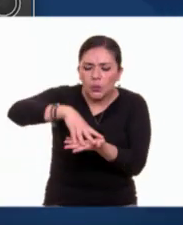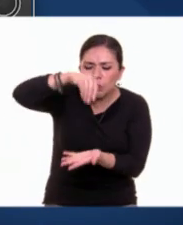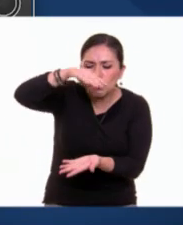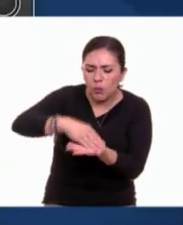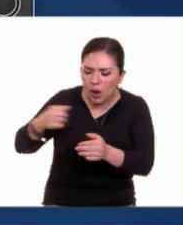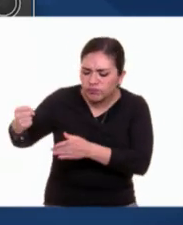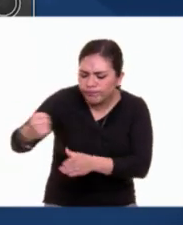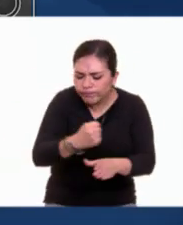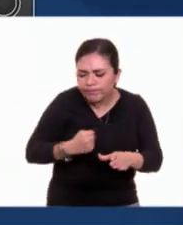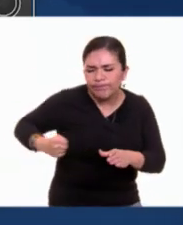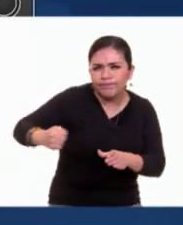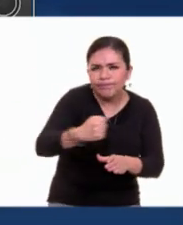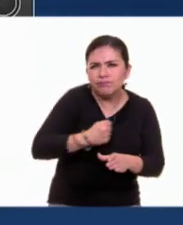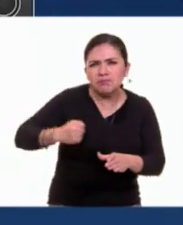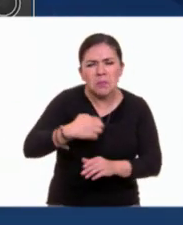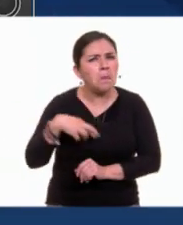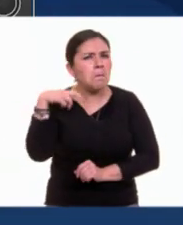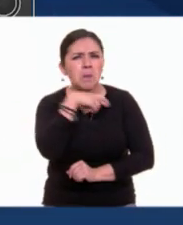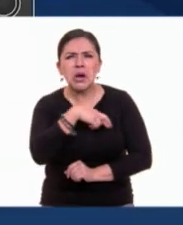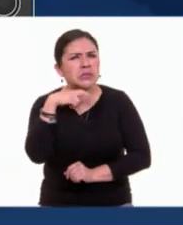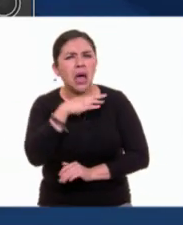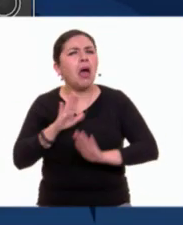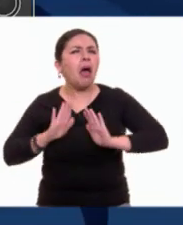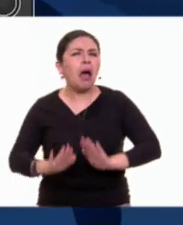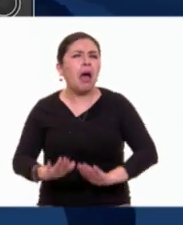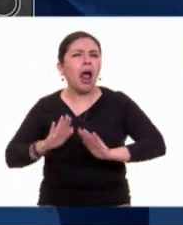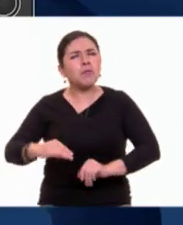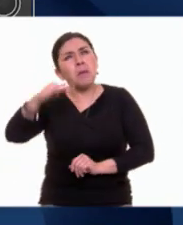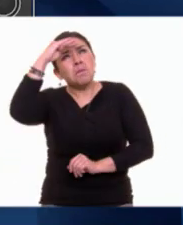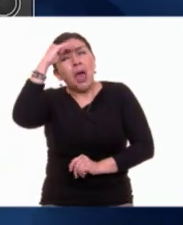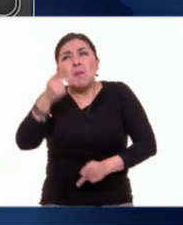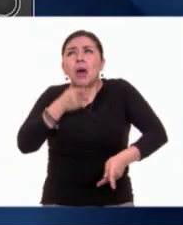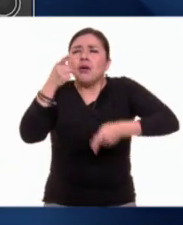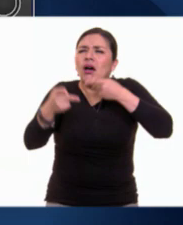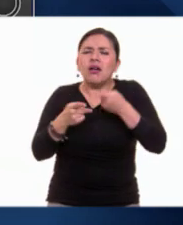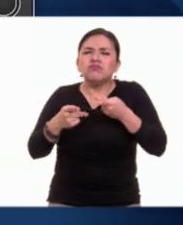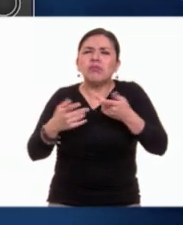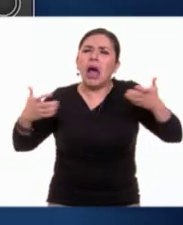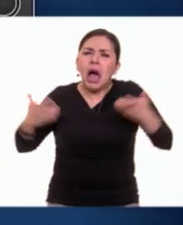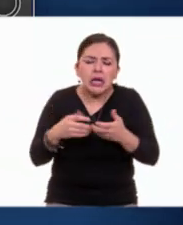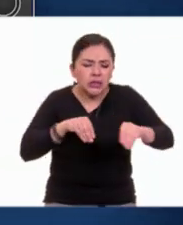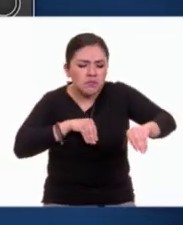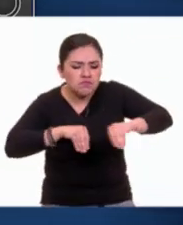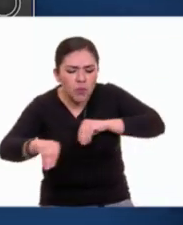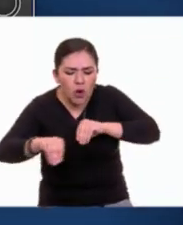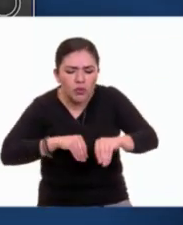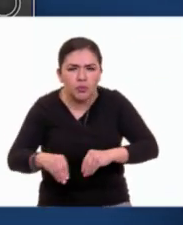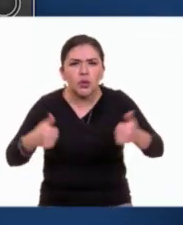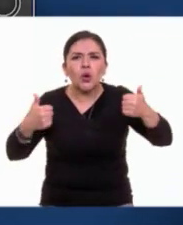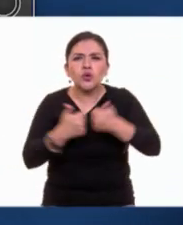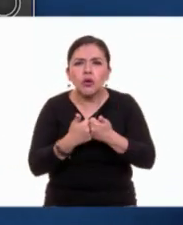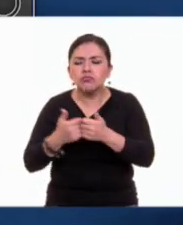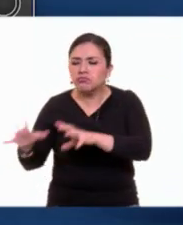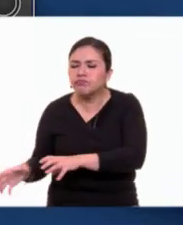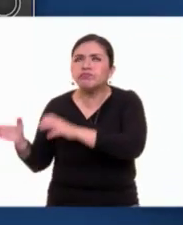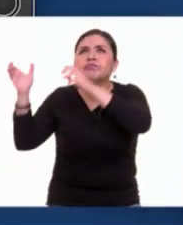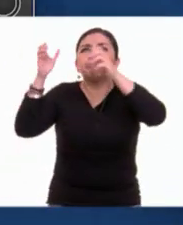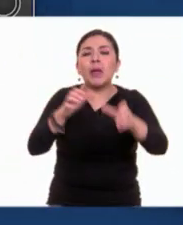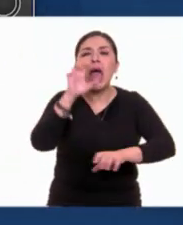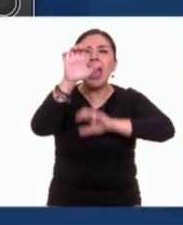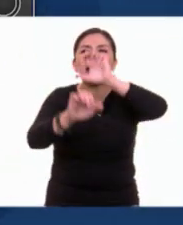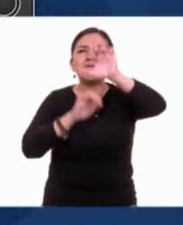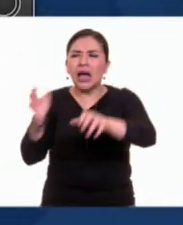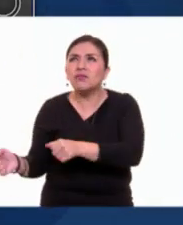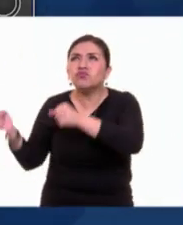arena, sin prisa, sin palabras. Hizo sus movimientos alzando la escalera,